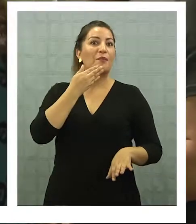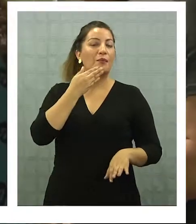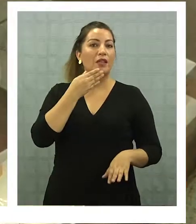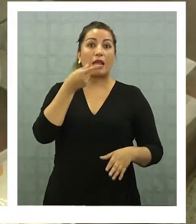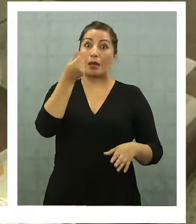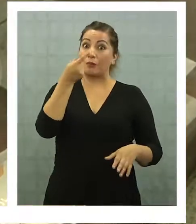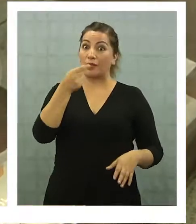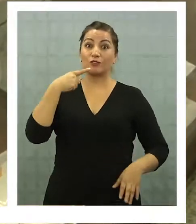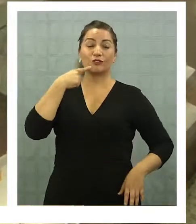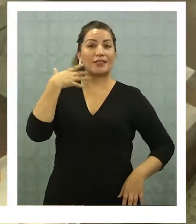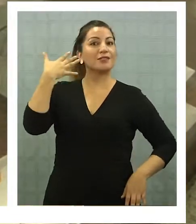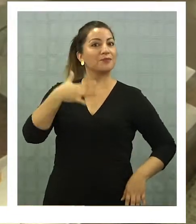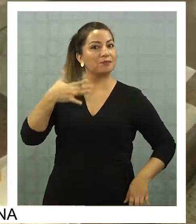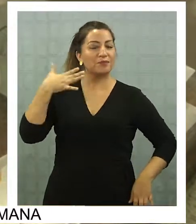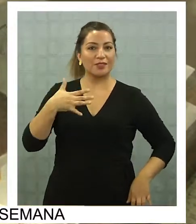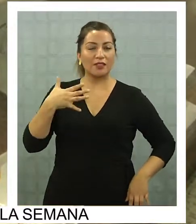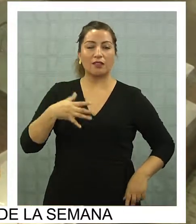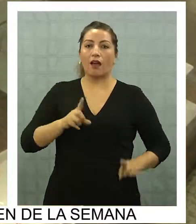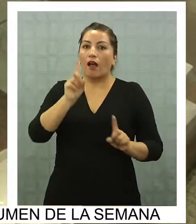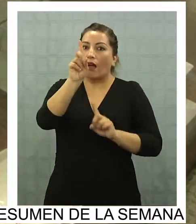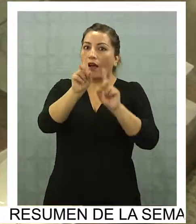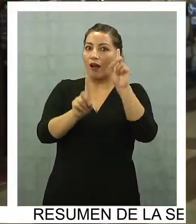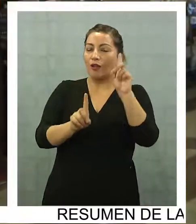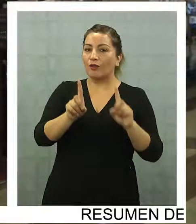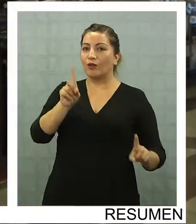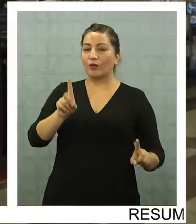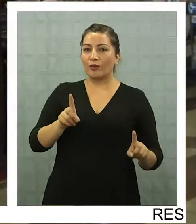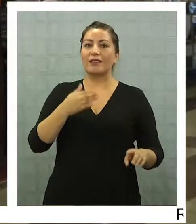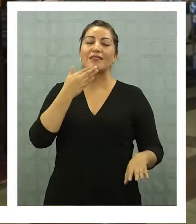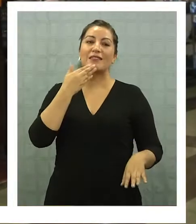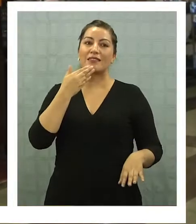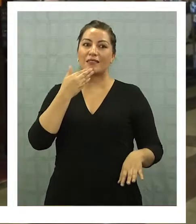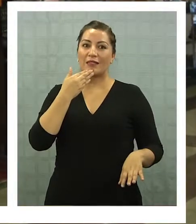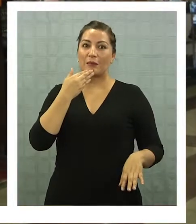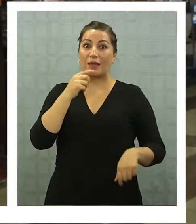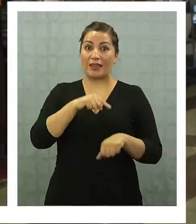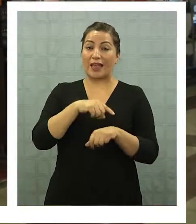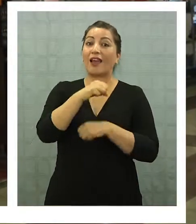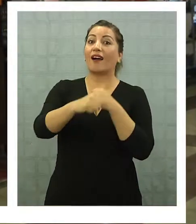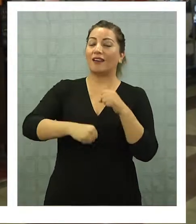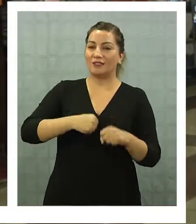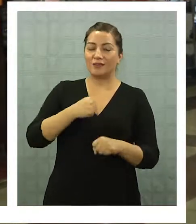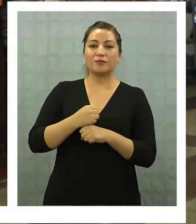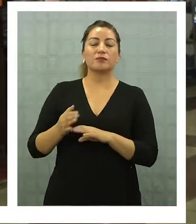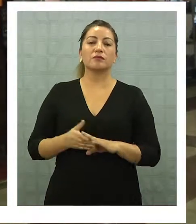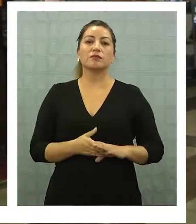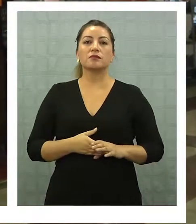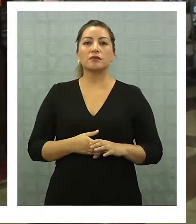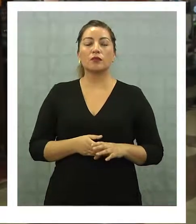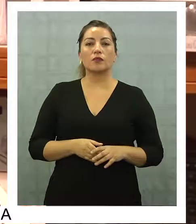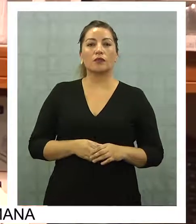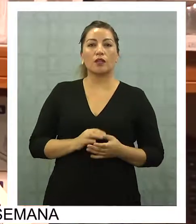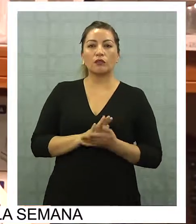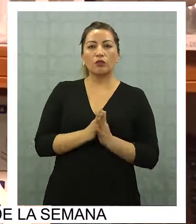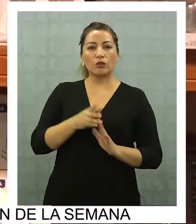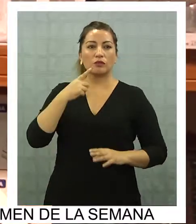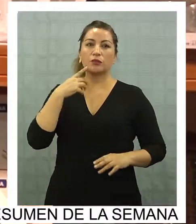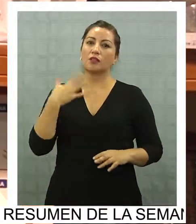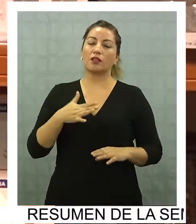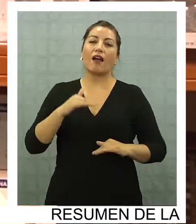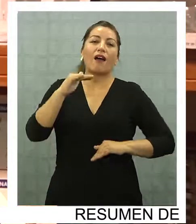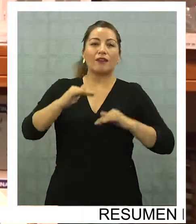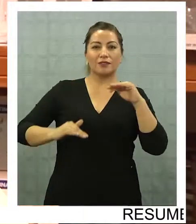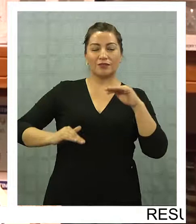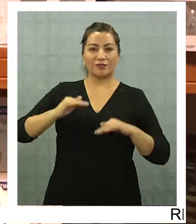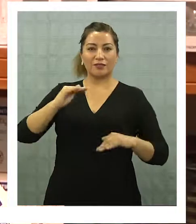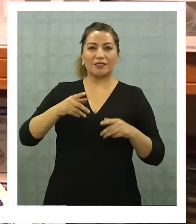papel importante, sin embargo, muchas veces manda la temporada del año. Todo tiene una salida, obviamente a veces con las